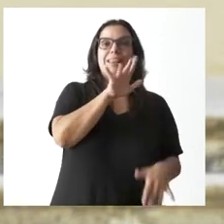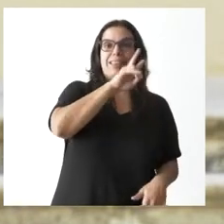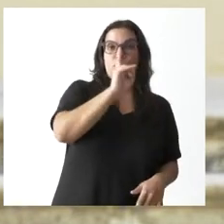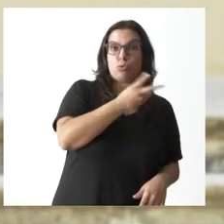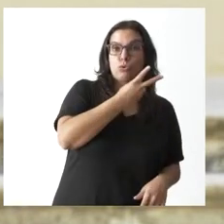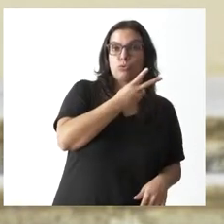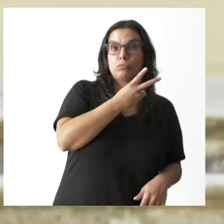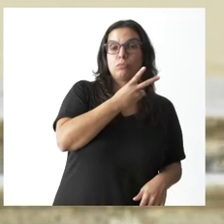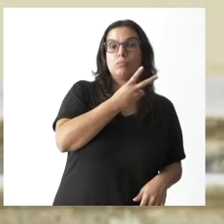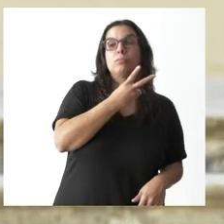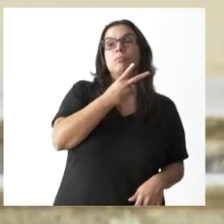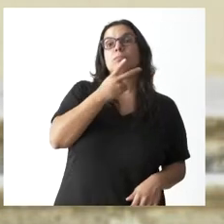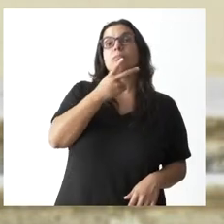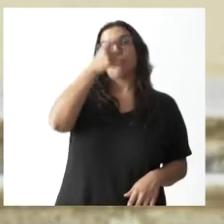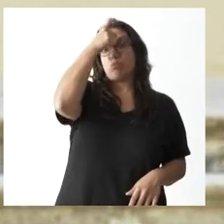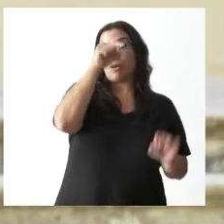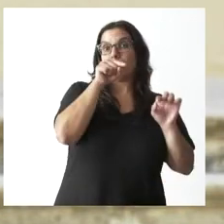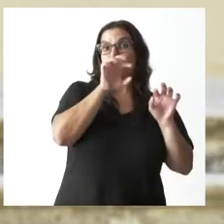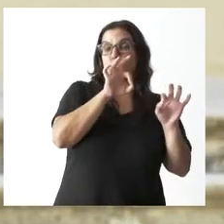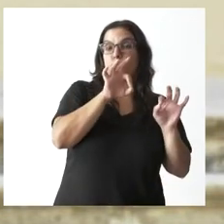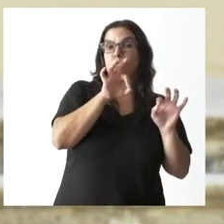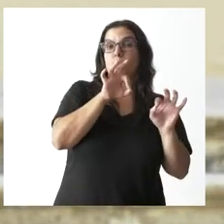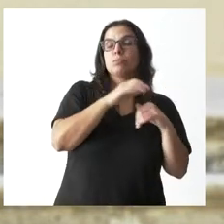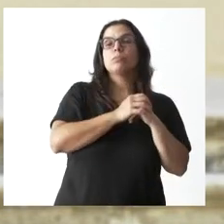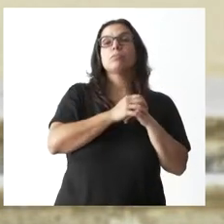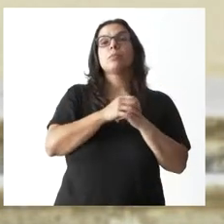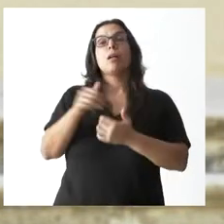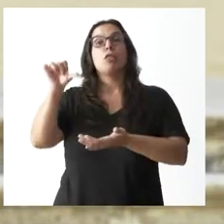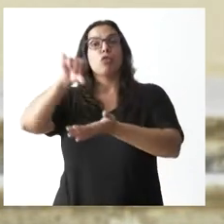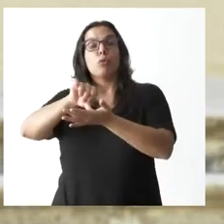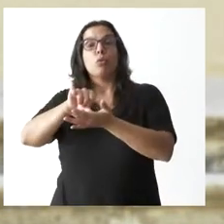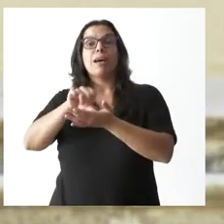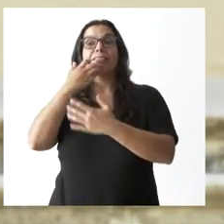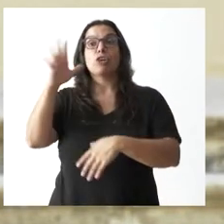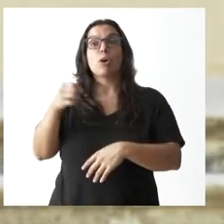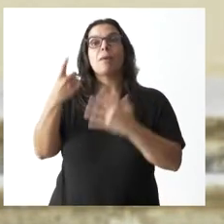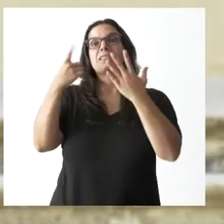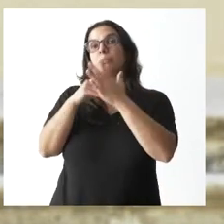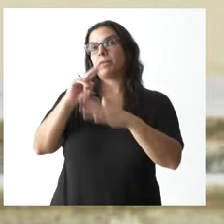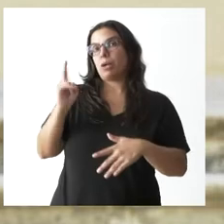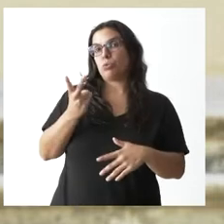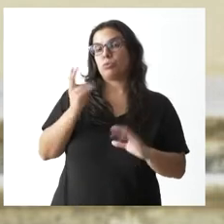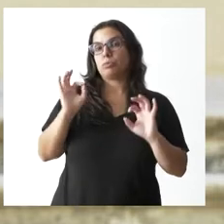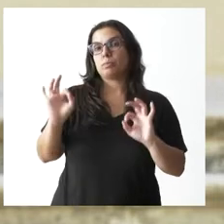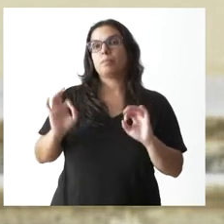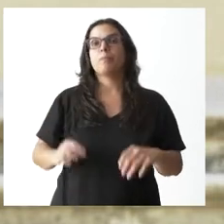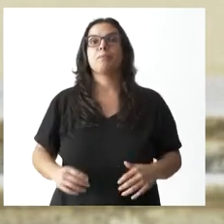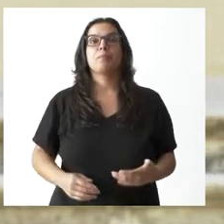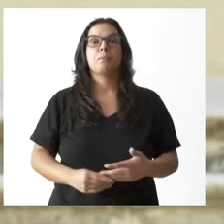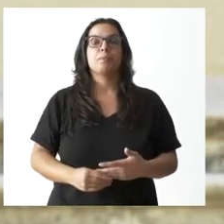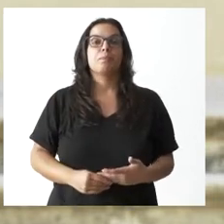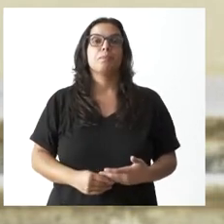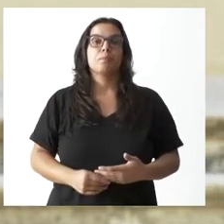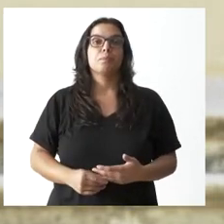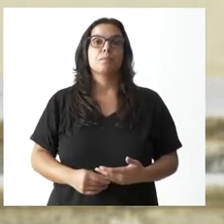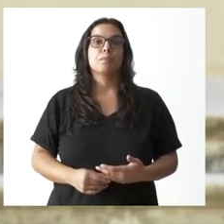en el medio rural, 6.000 euros en el medio urbano. Somos, desde luego,